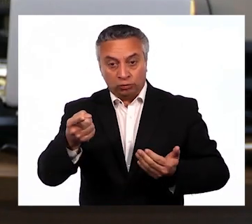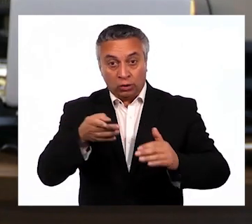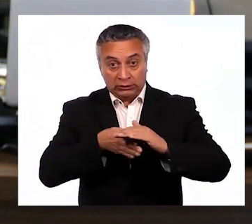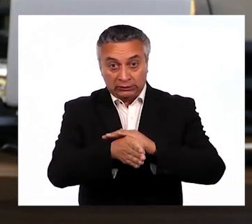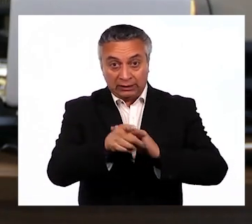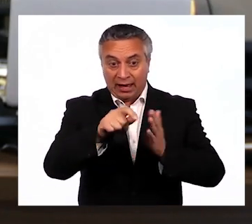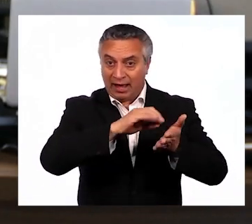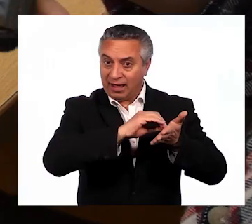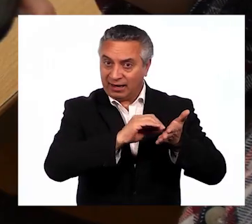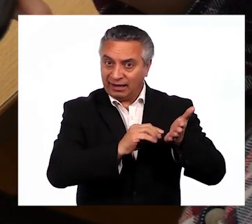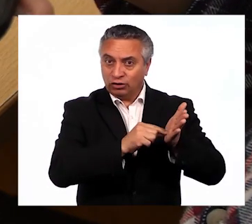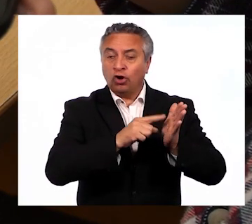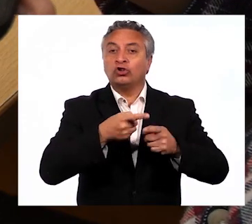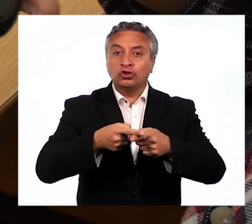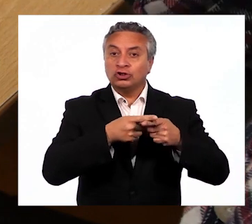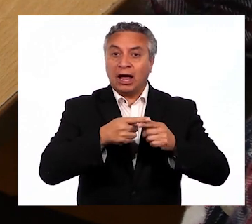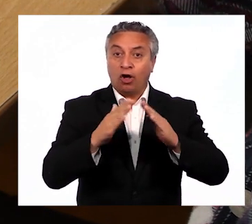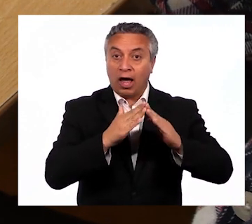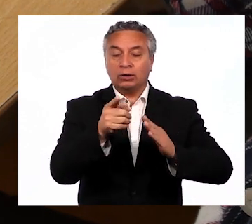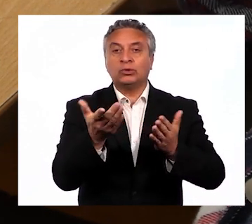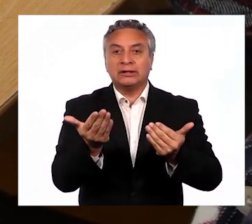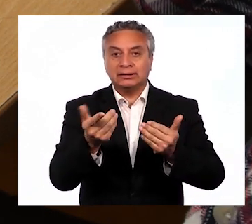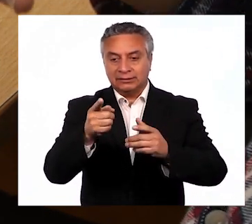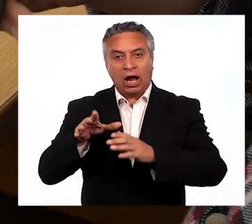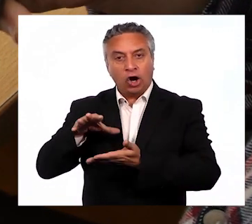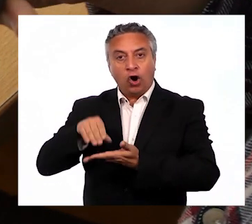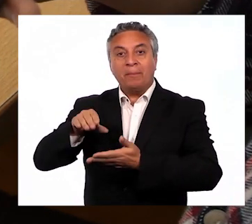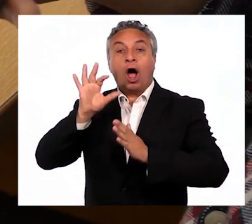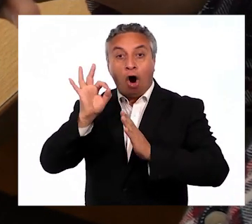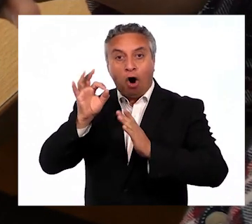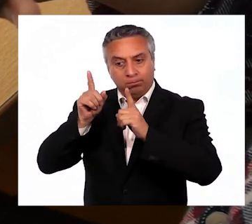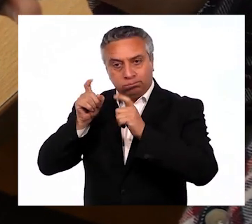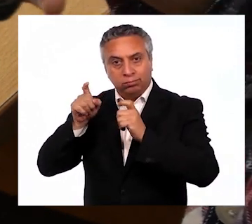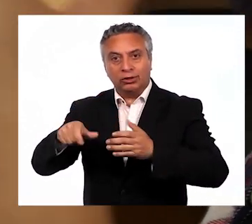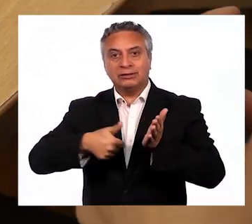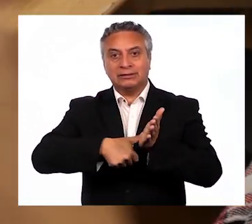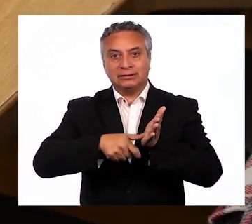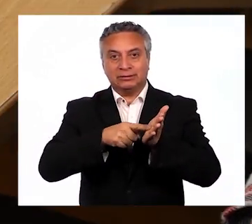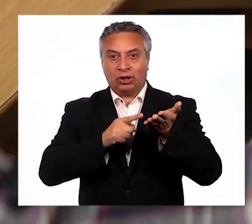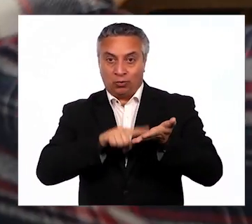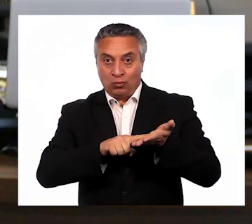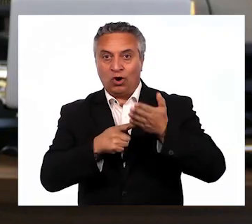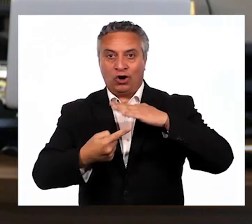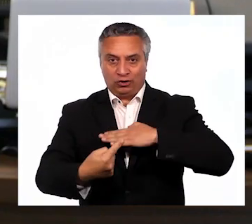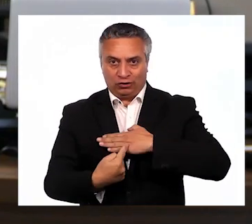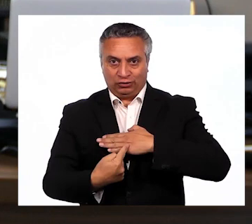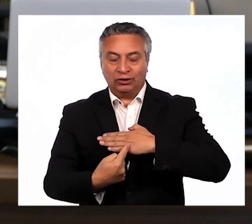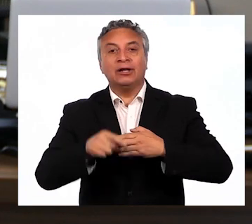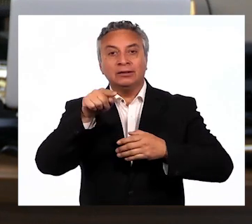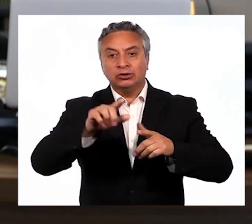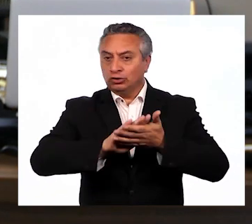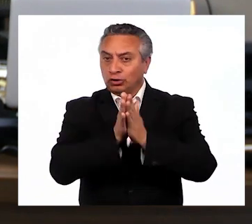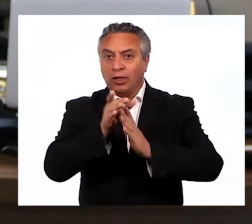ingresar al Registro Social de Hogares, requieres tener una copia o imagen de tu cédula de identidad por ambos lados y la de todos